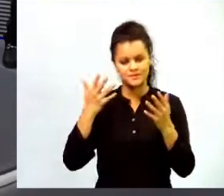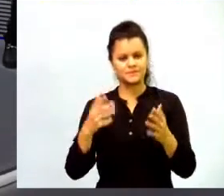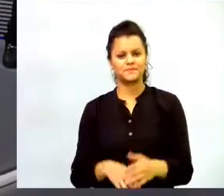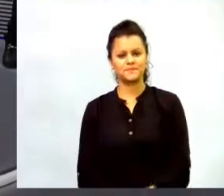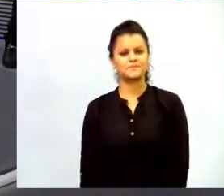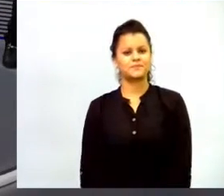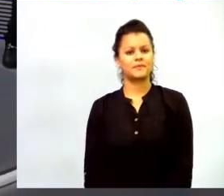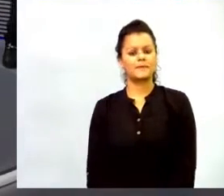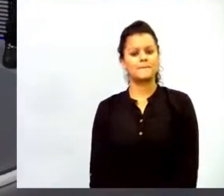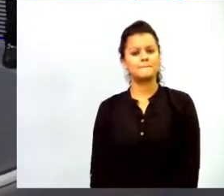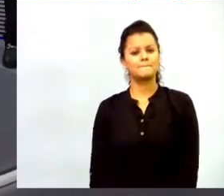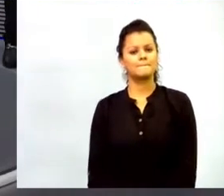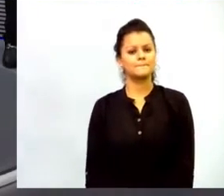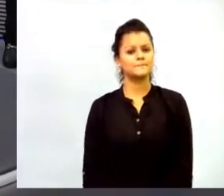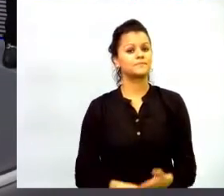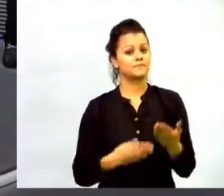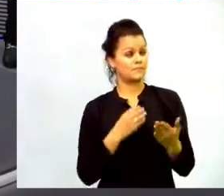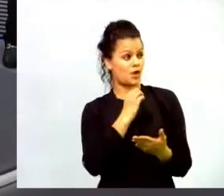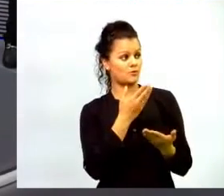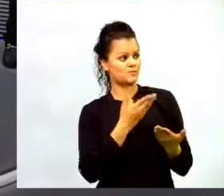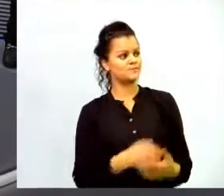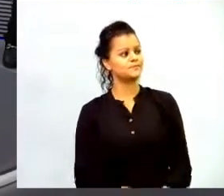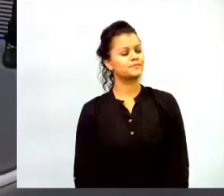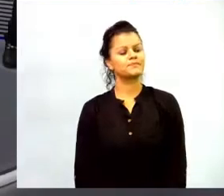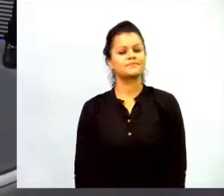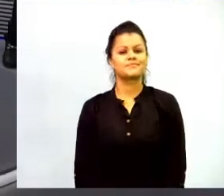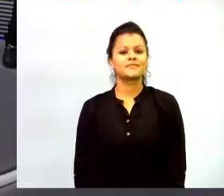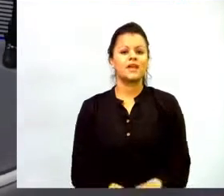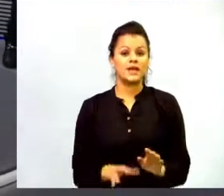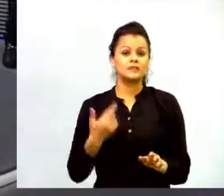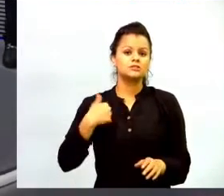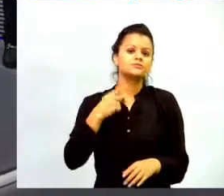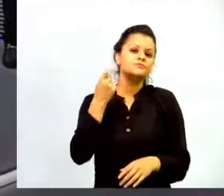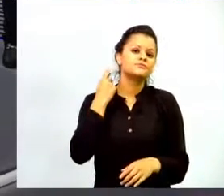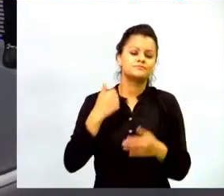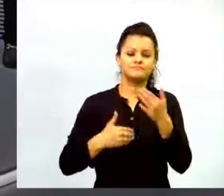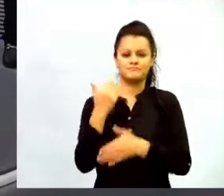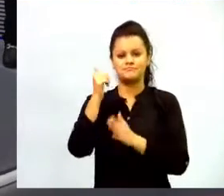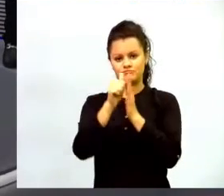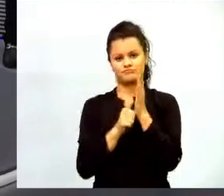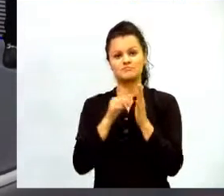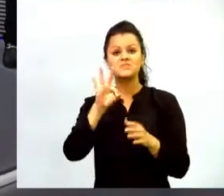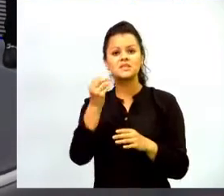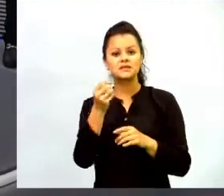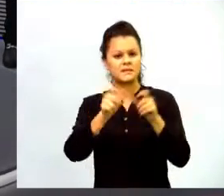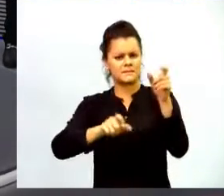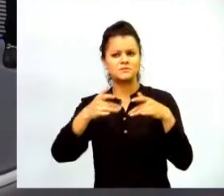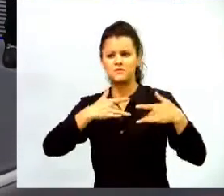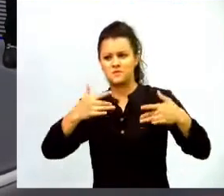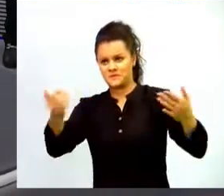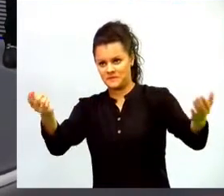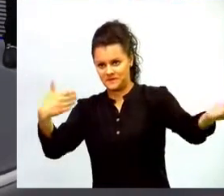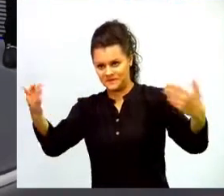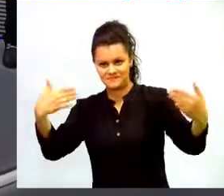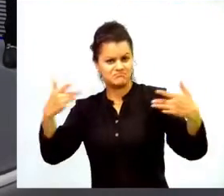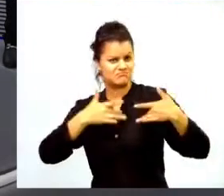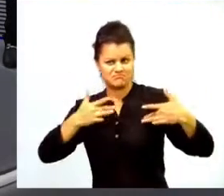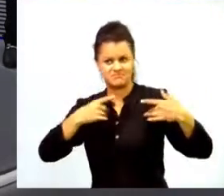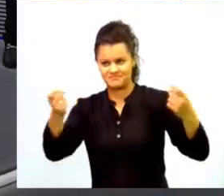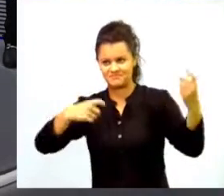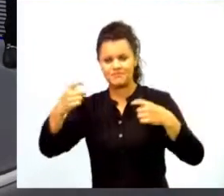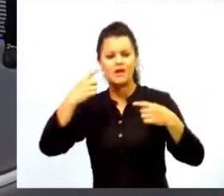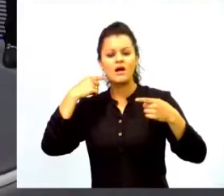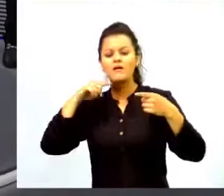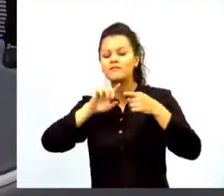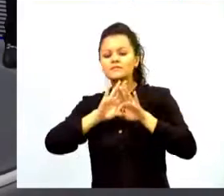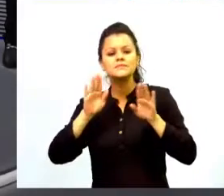nosotros hace poco comenzamos con un programa reclutamos cerca de 30 voluntarios en todo el país solo para formar papás porque es que el papá